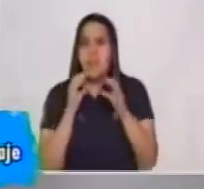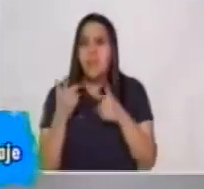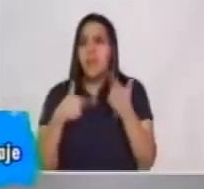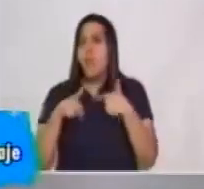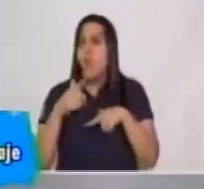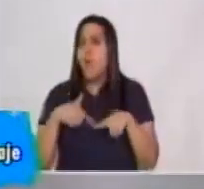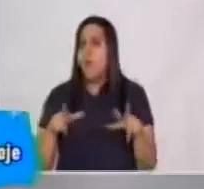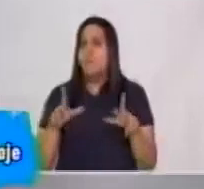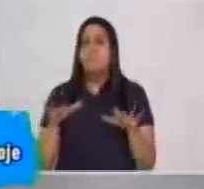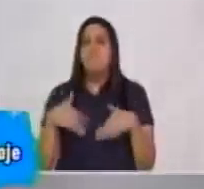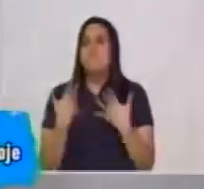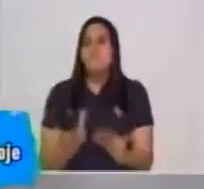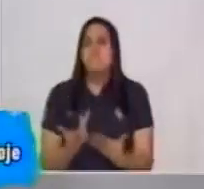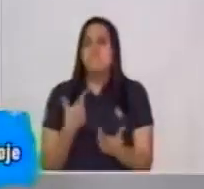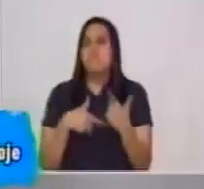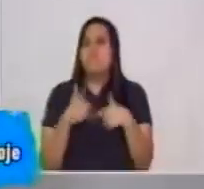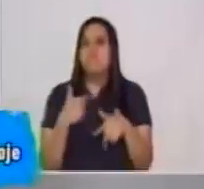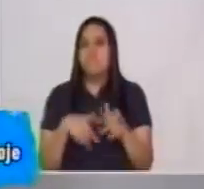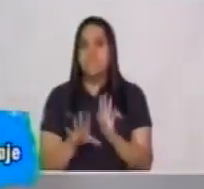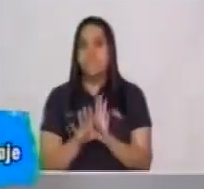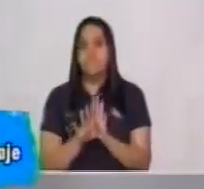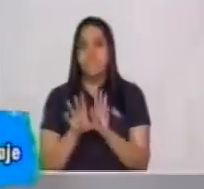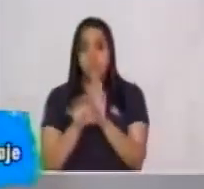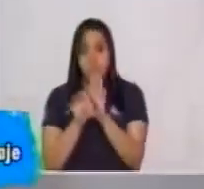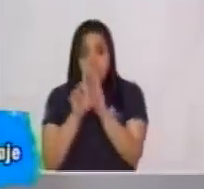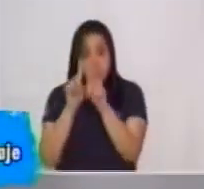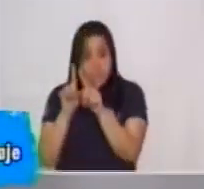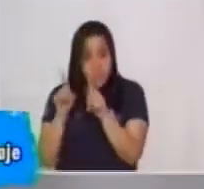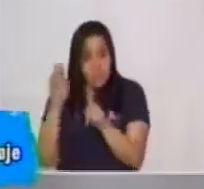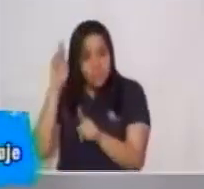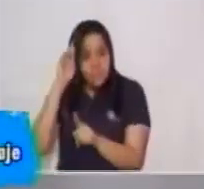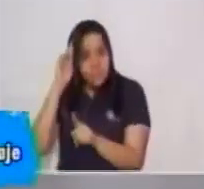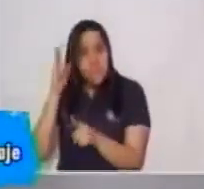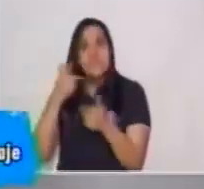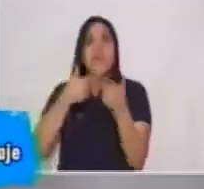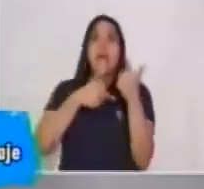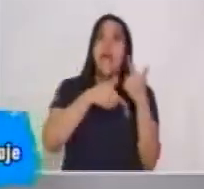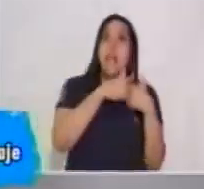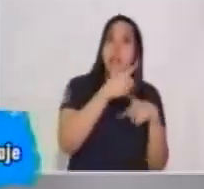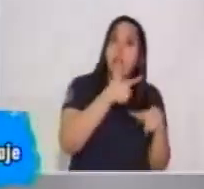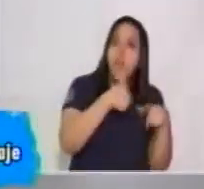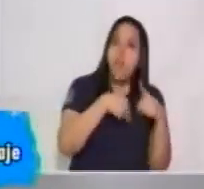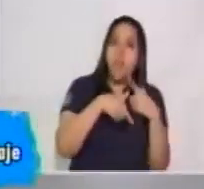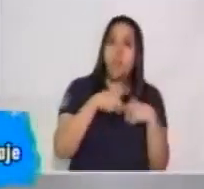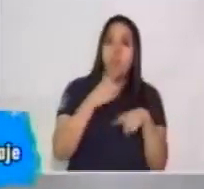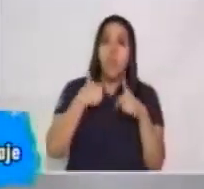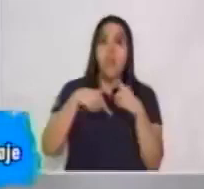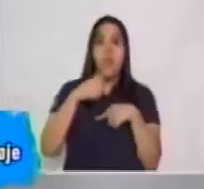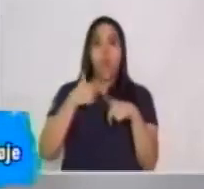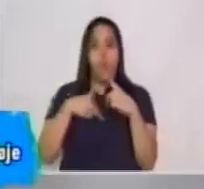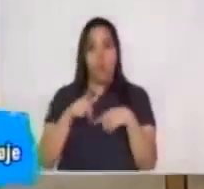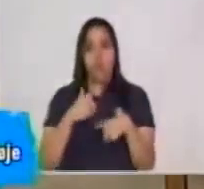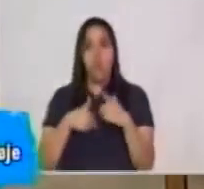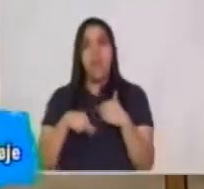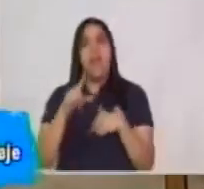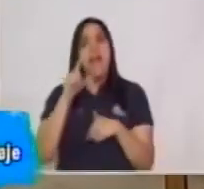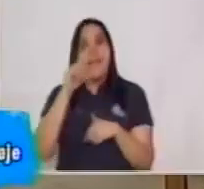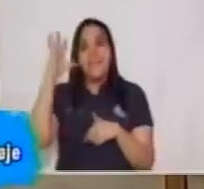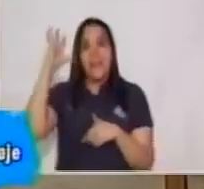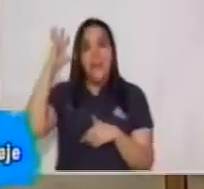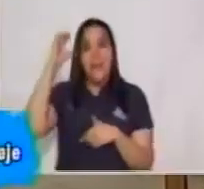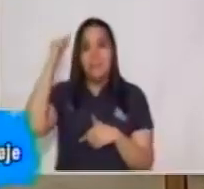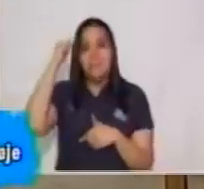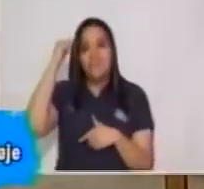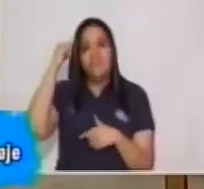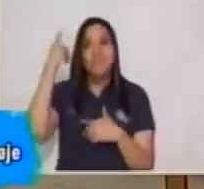Recuerda también las diferencias básicas entre lenguaje, lengua y habla. Lenguaje es la capacidad del ser humano